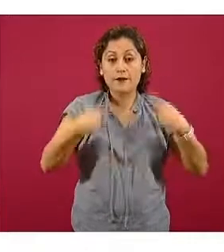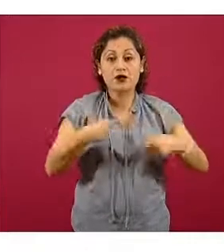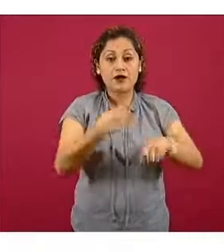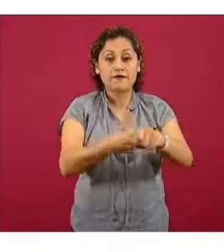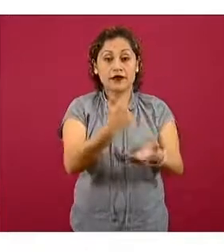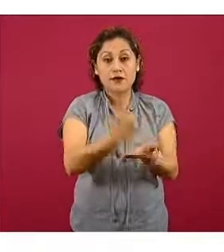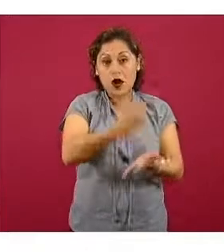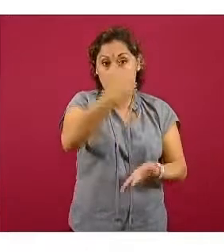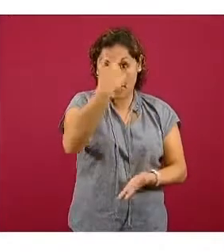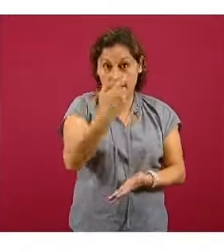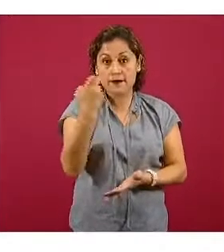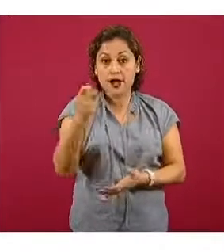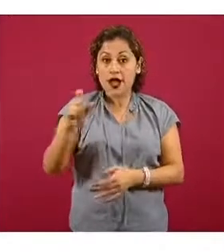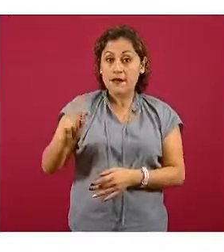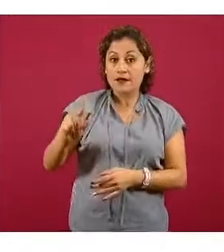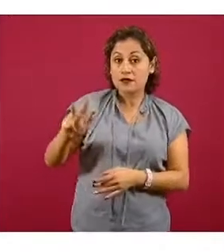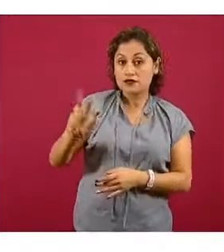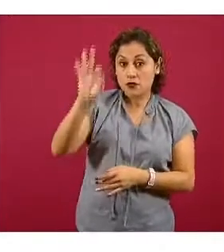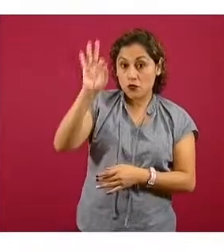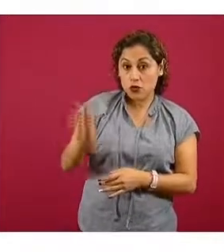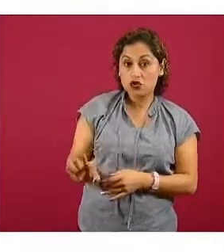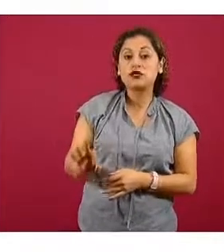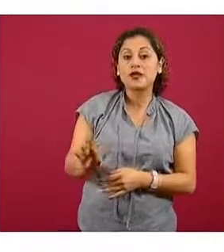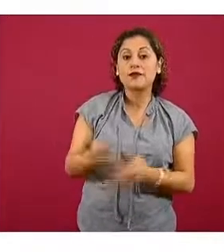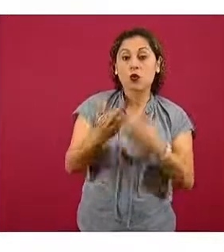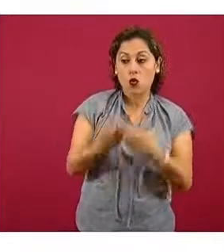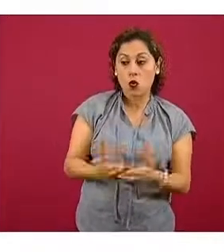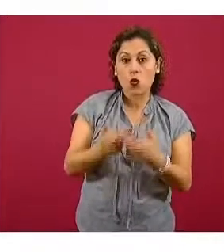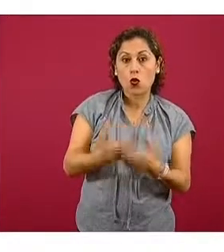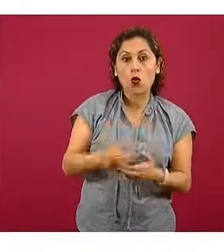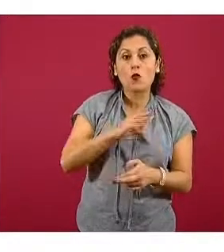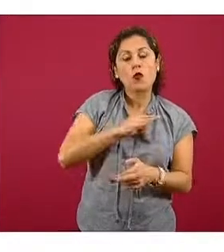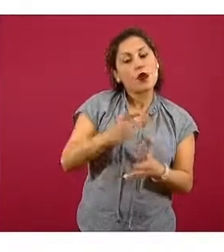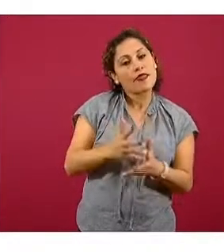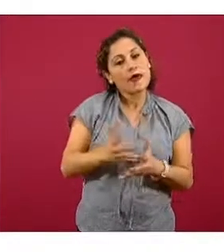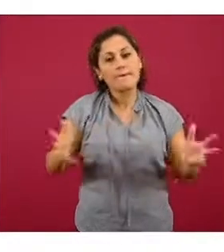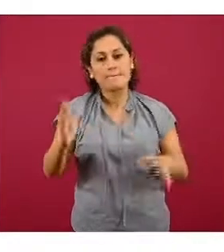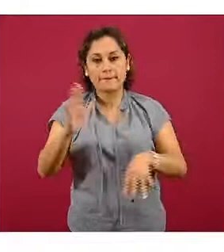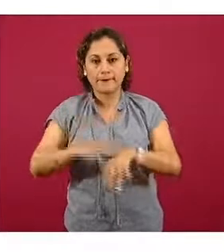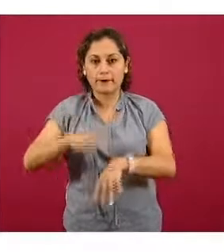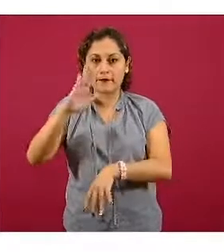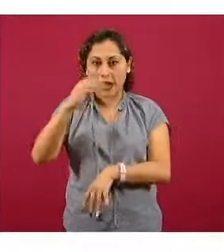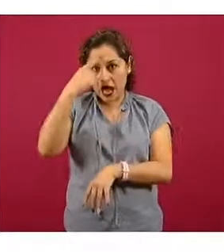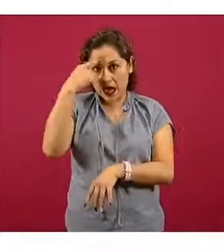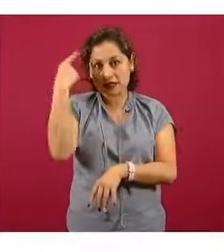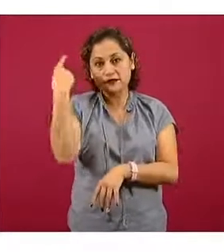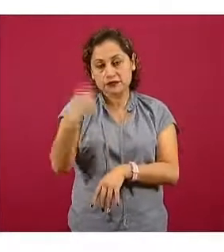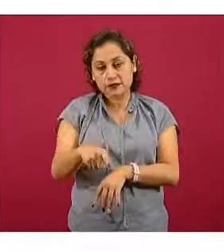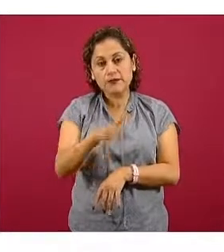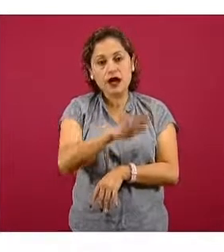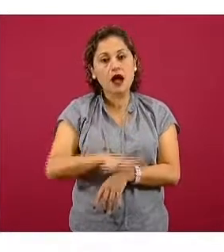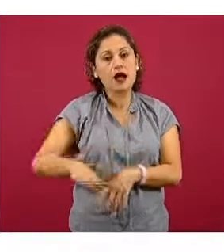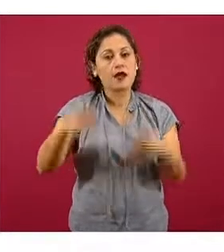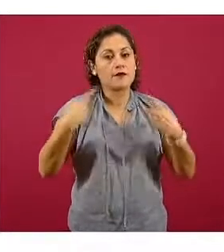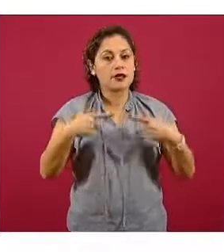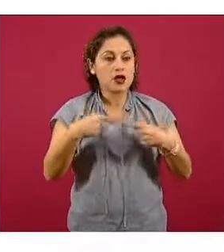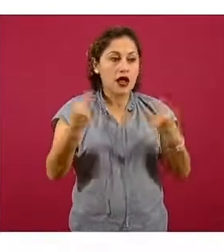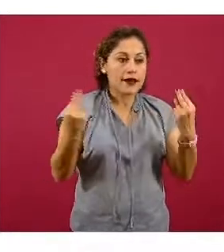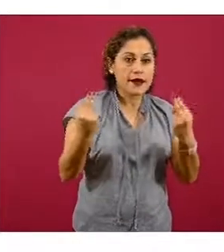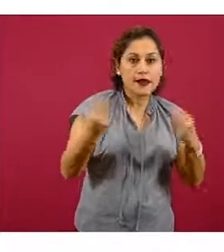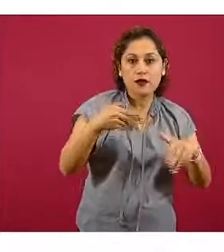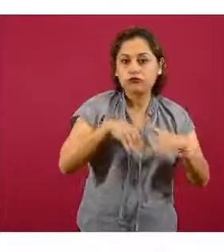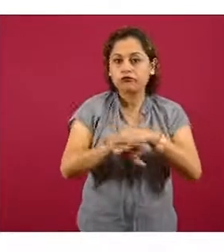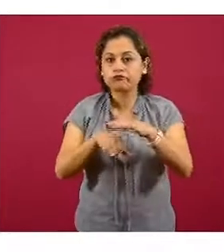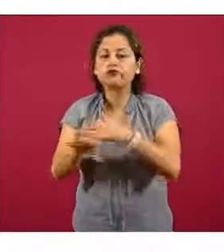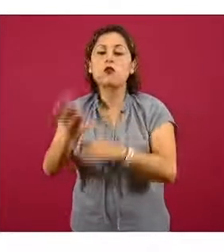que todavía existe en ambas entidades, pueda más bien incrementarse o mantenerse, para que en la medida de la necesidad de